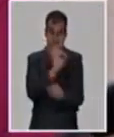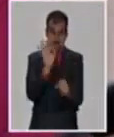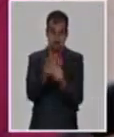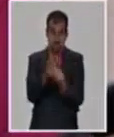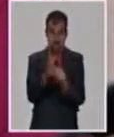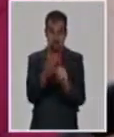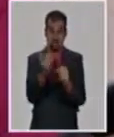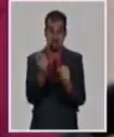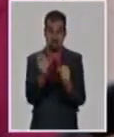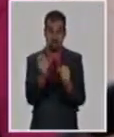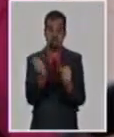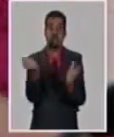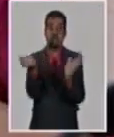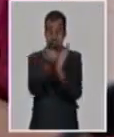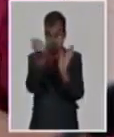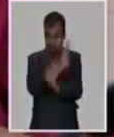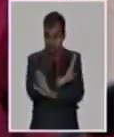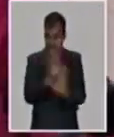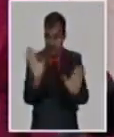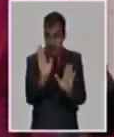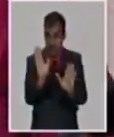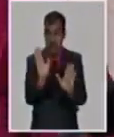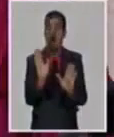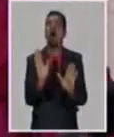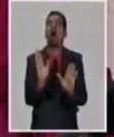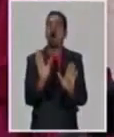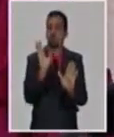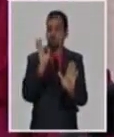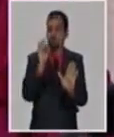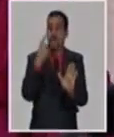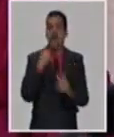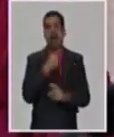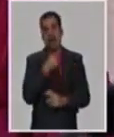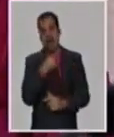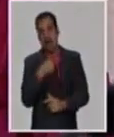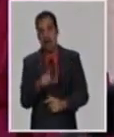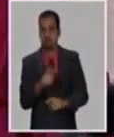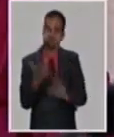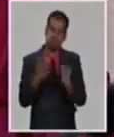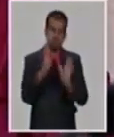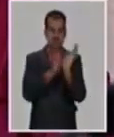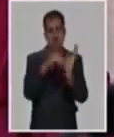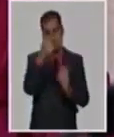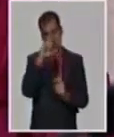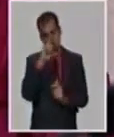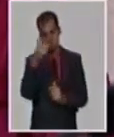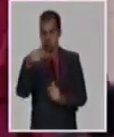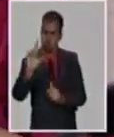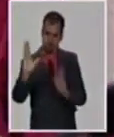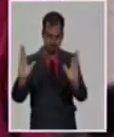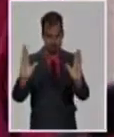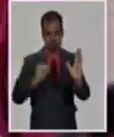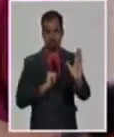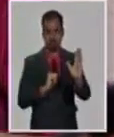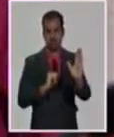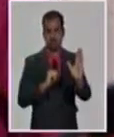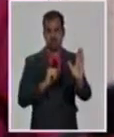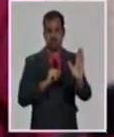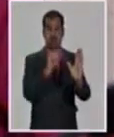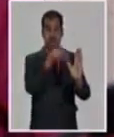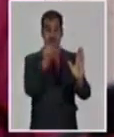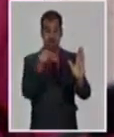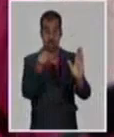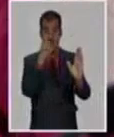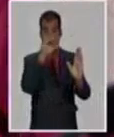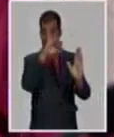registrado o con autorizo, es porque decimos, si decimos que sobre el mes de junio o julio vamos a empezar con los mayores de 60 porque